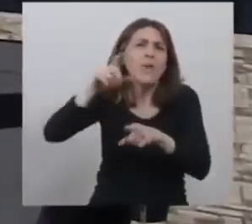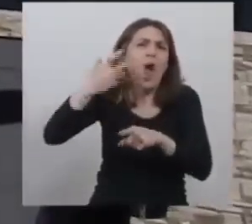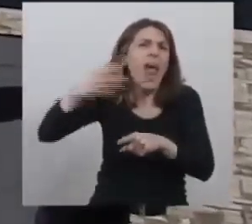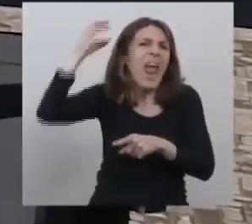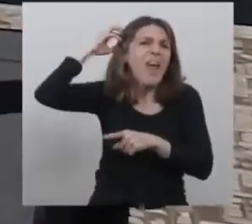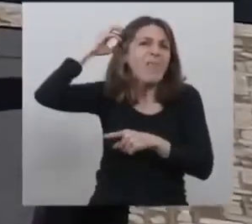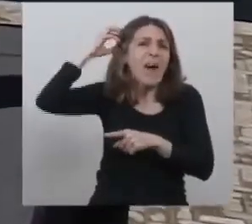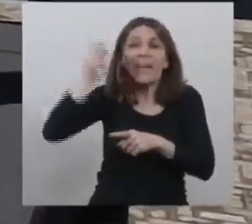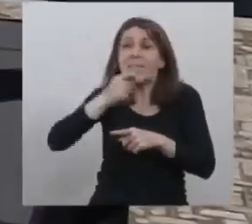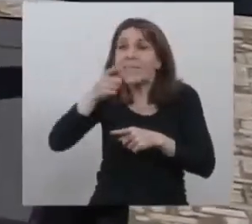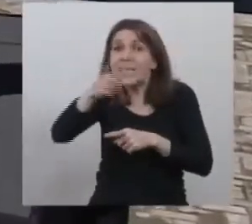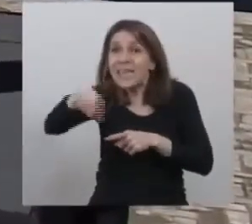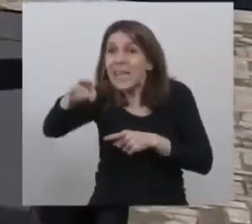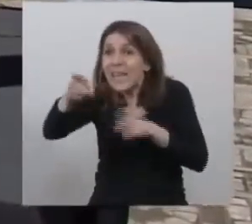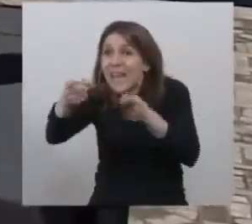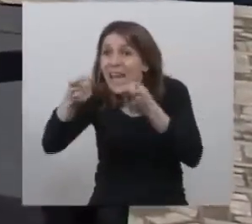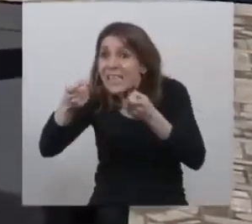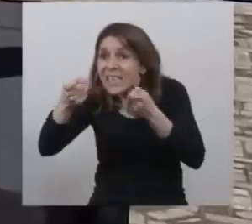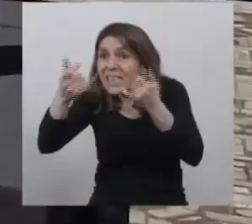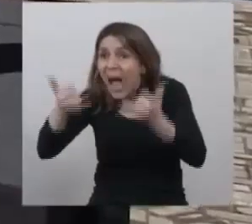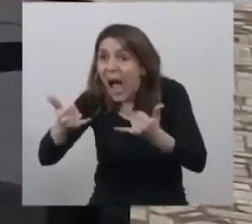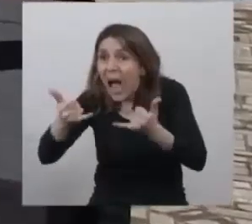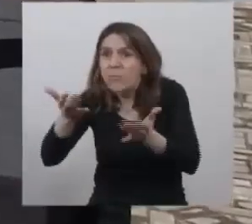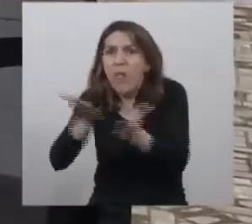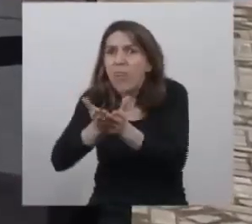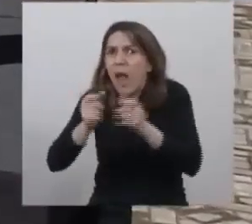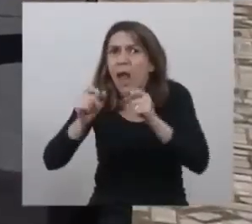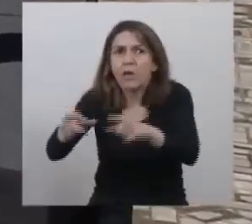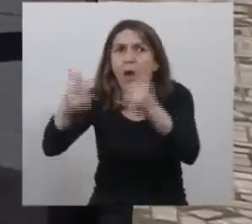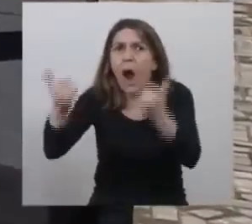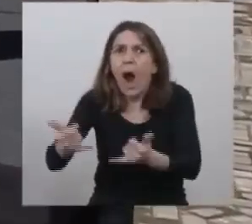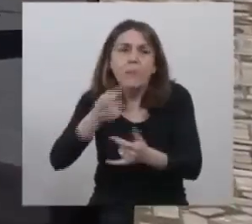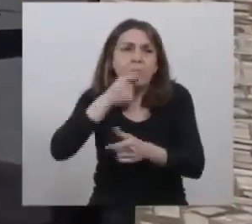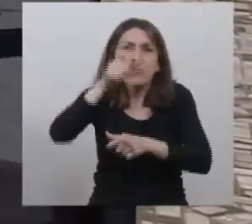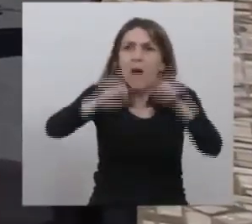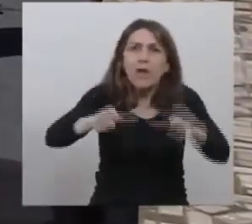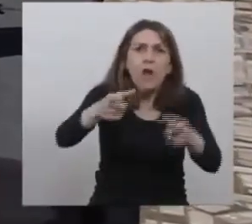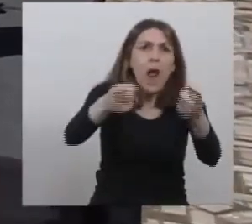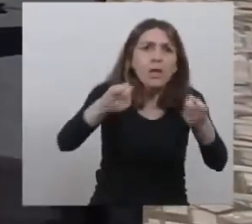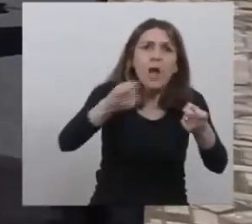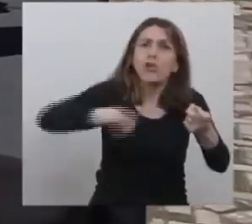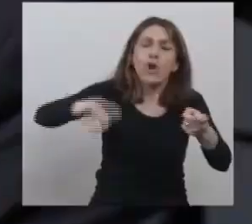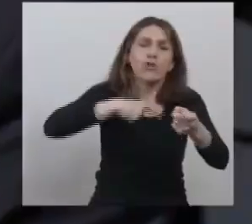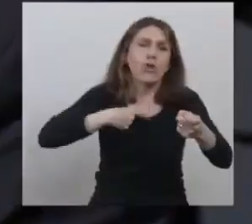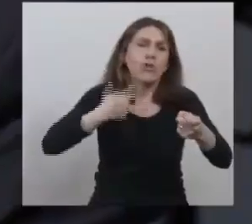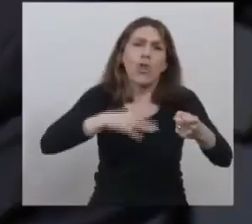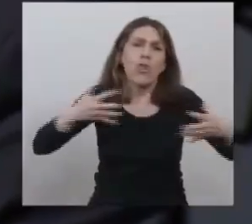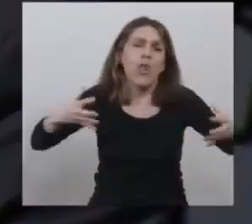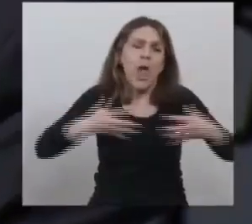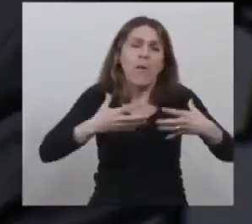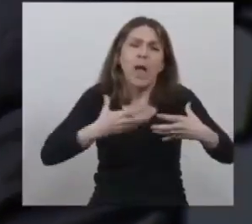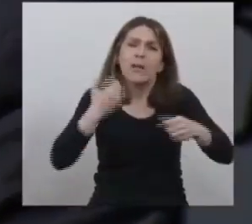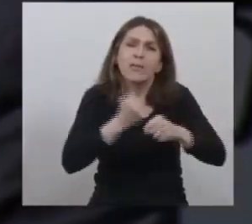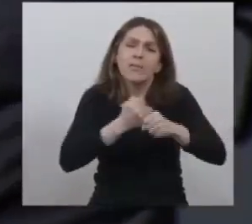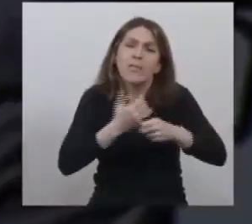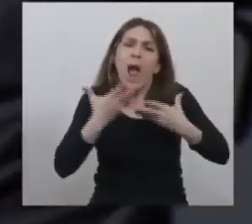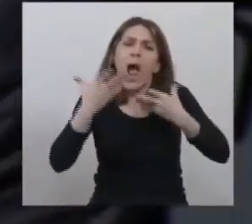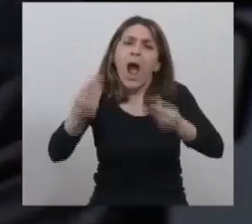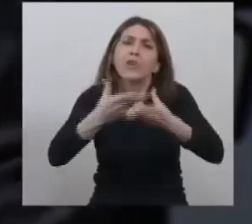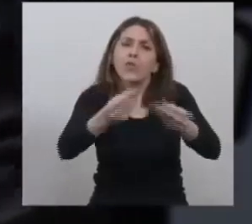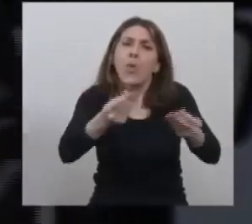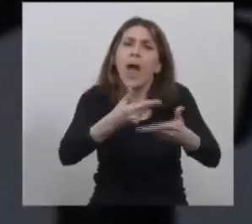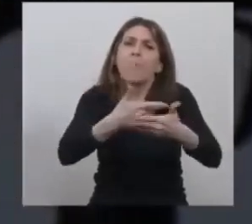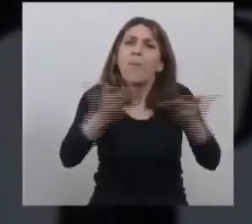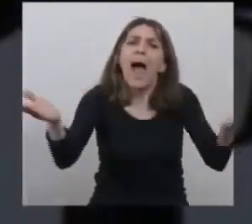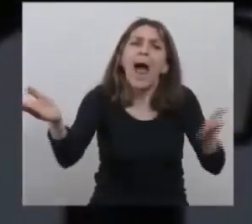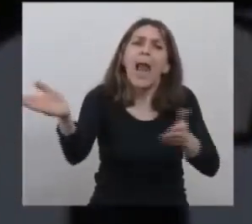necesidad hay un derecho y allí donde alguien está necesitando tenemos que estar nosotros como Estado auxiliando para que nadie pase